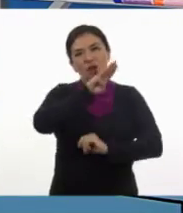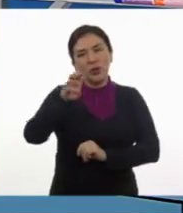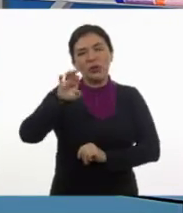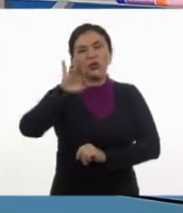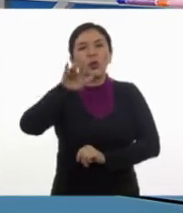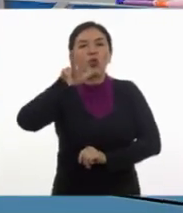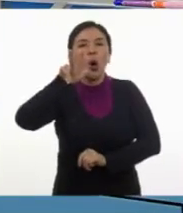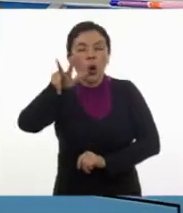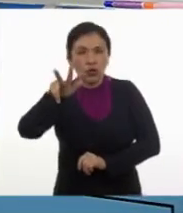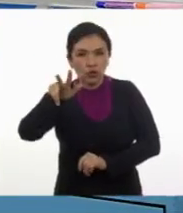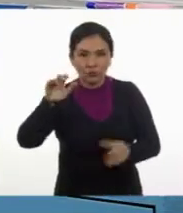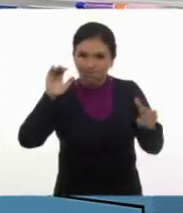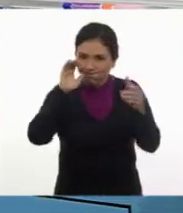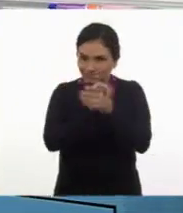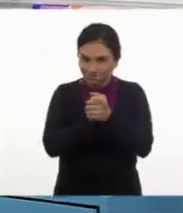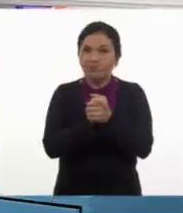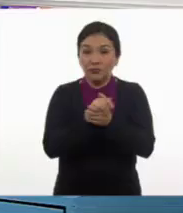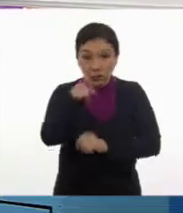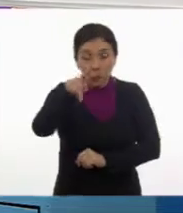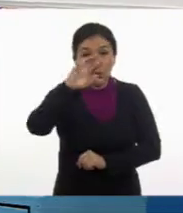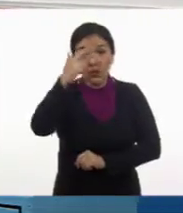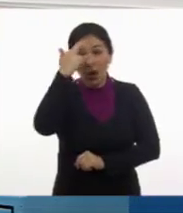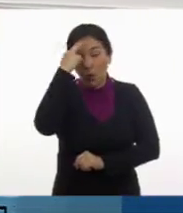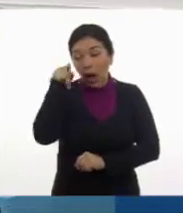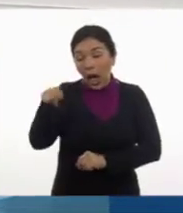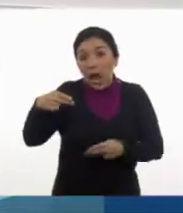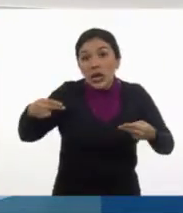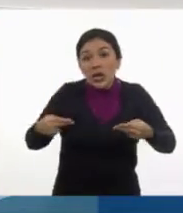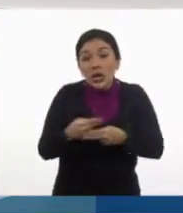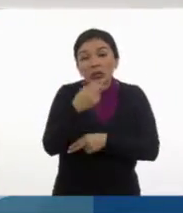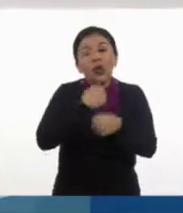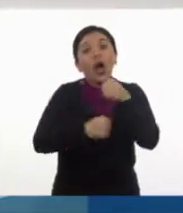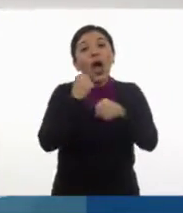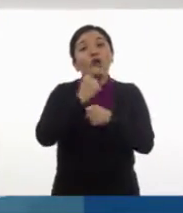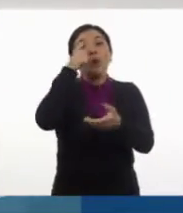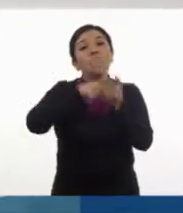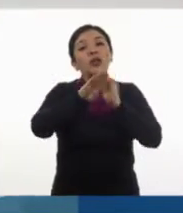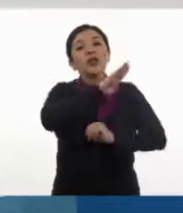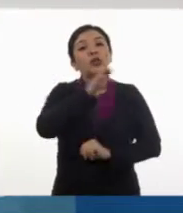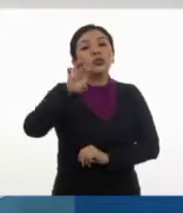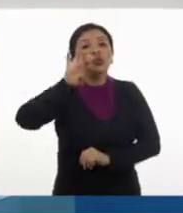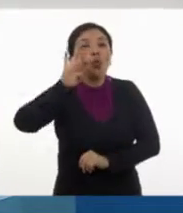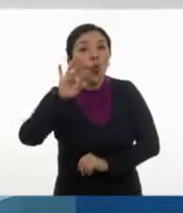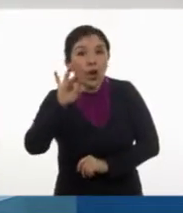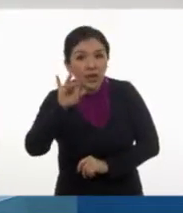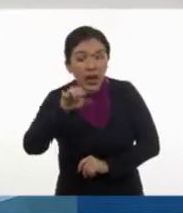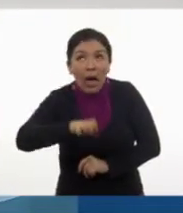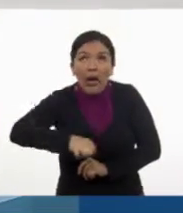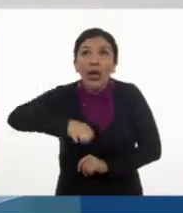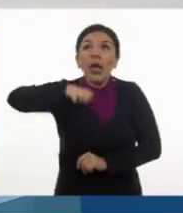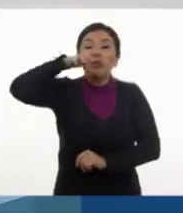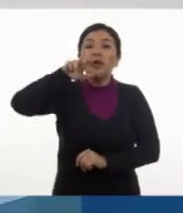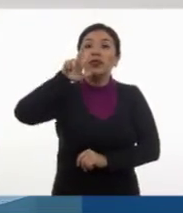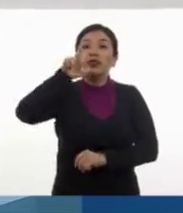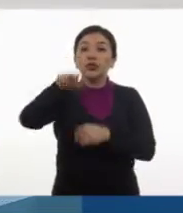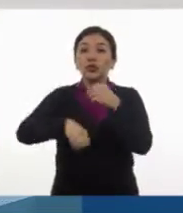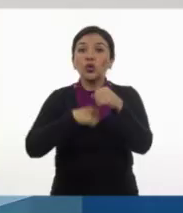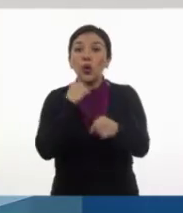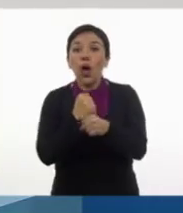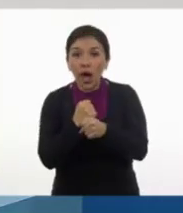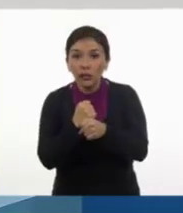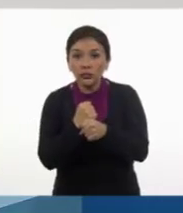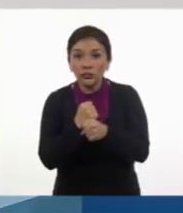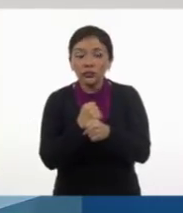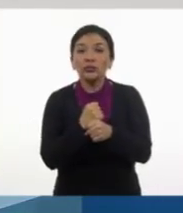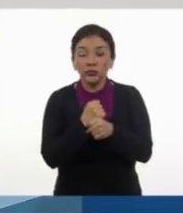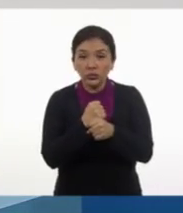cincuenta y ocho. Acuérdense que él nació en mil novecientos cuarenta. Recordemos que si nació